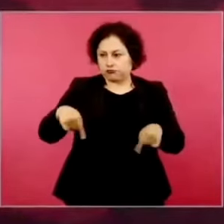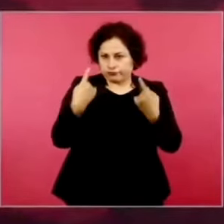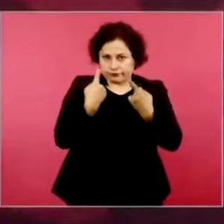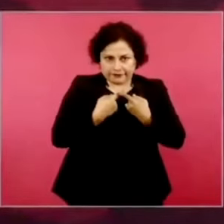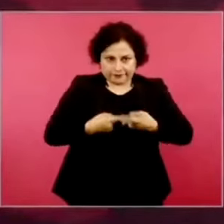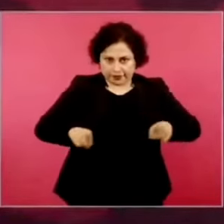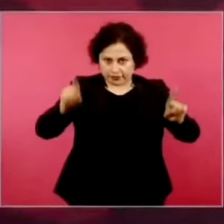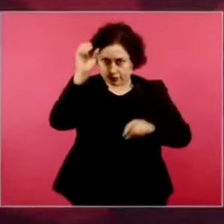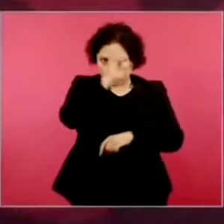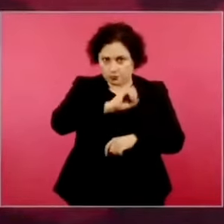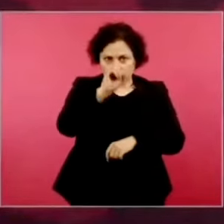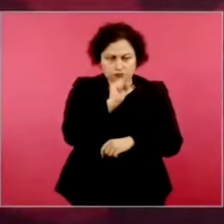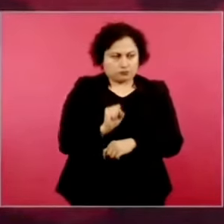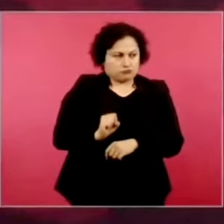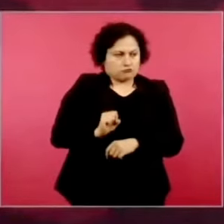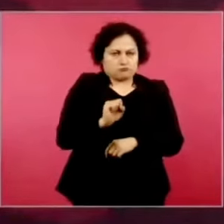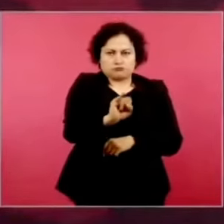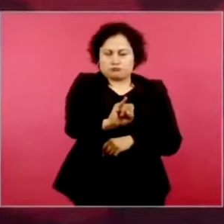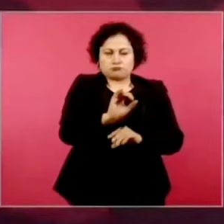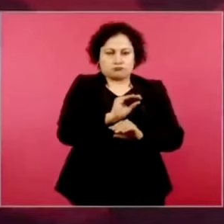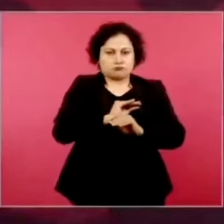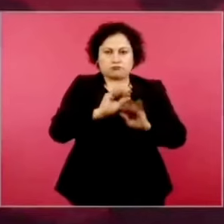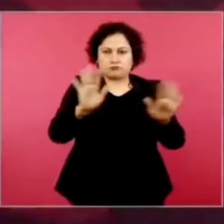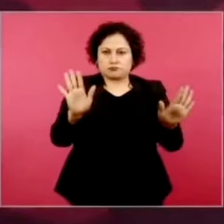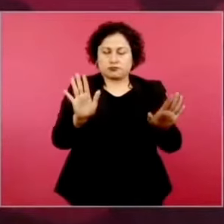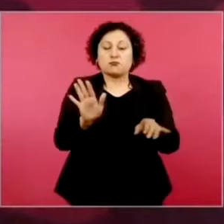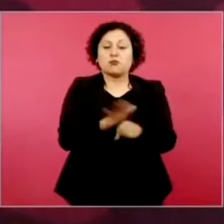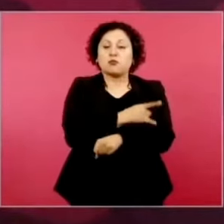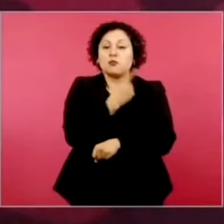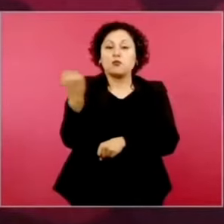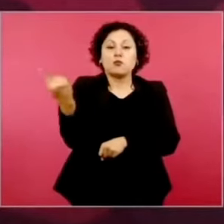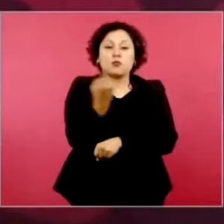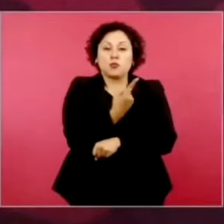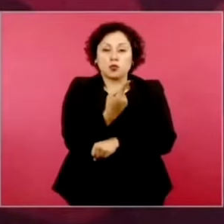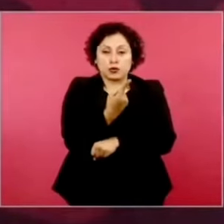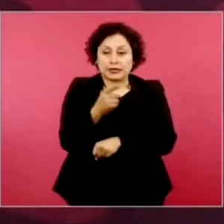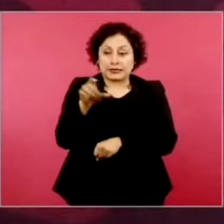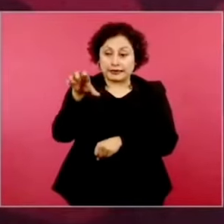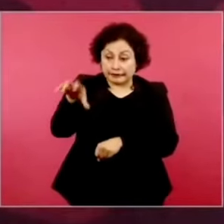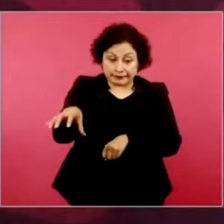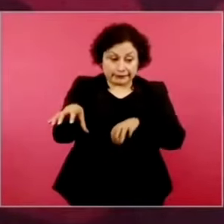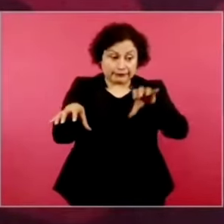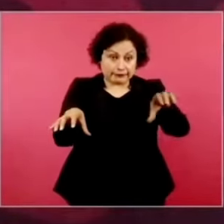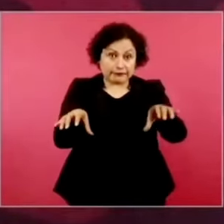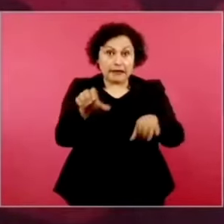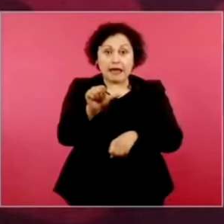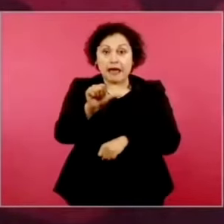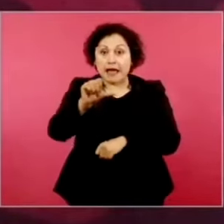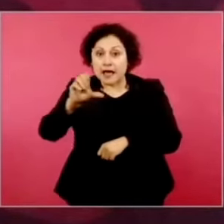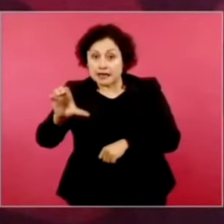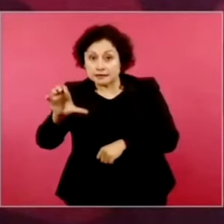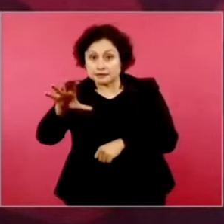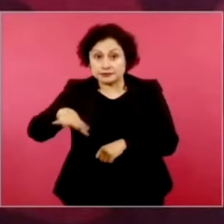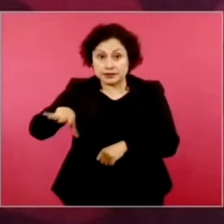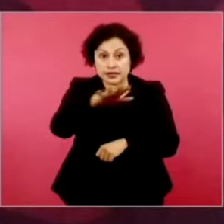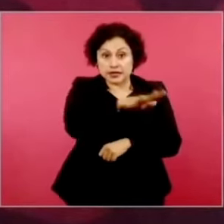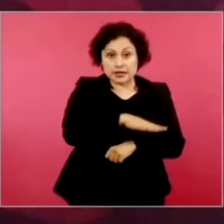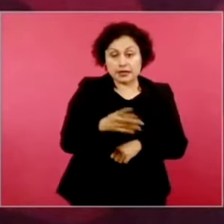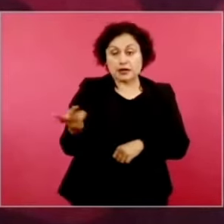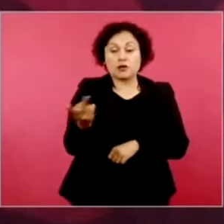Porque estas organizaciones no gubernamentales no apostaron,